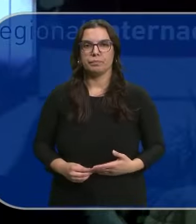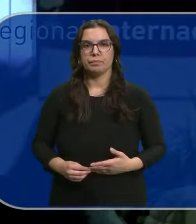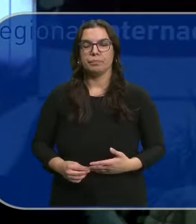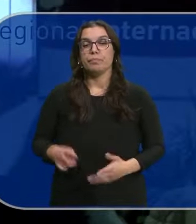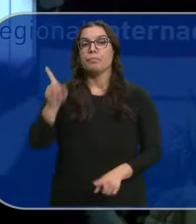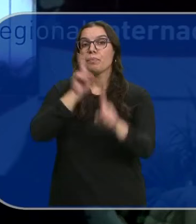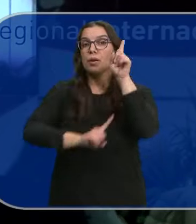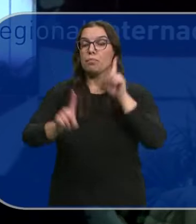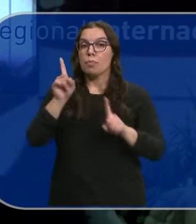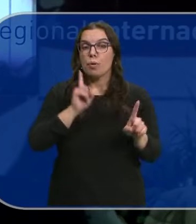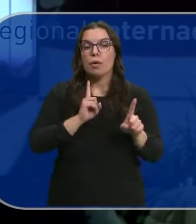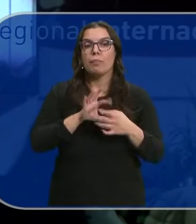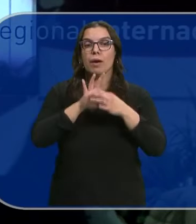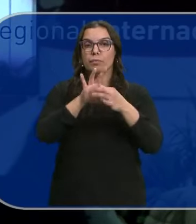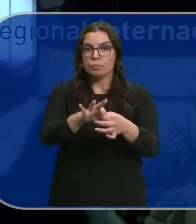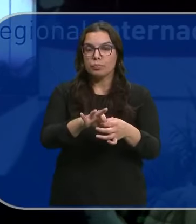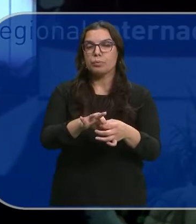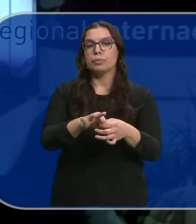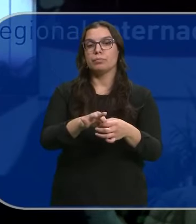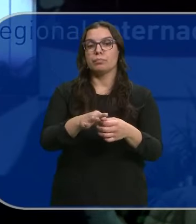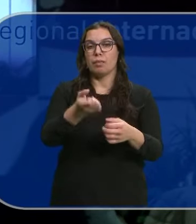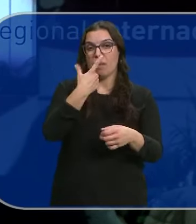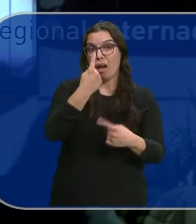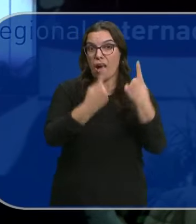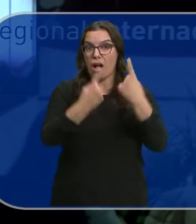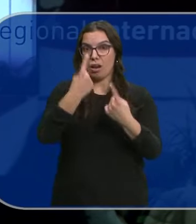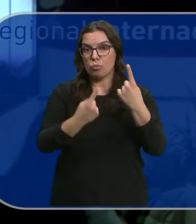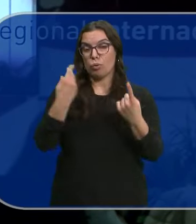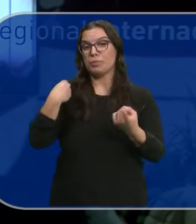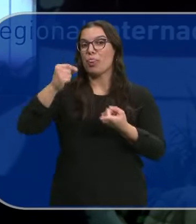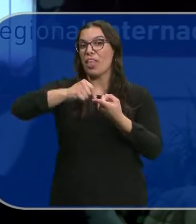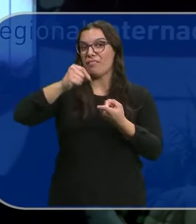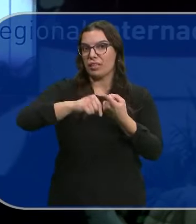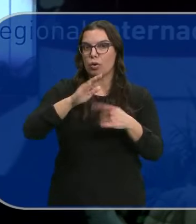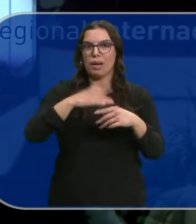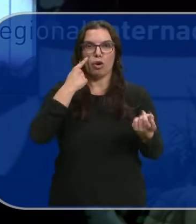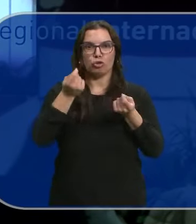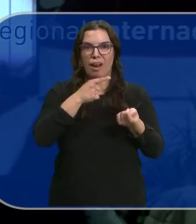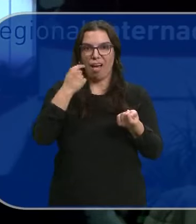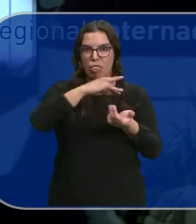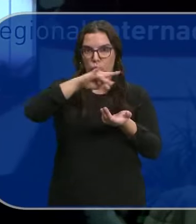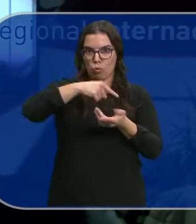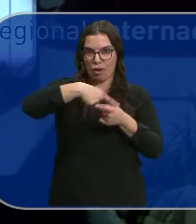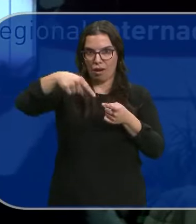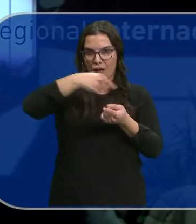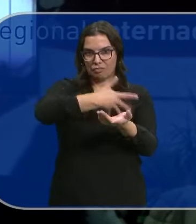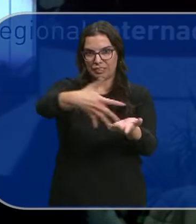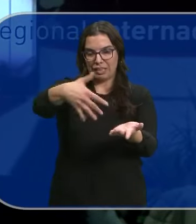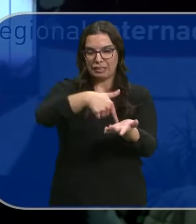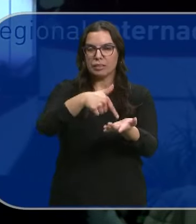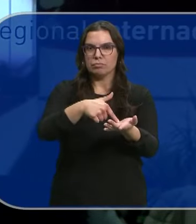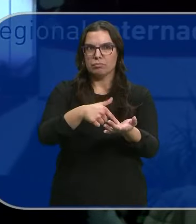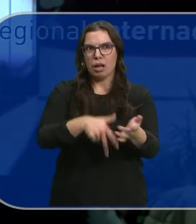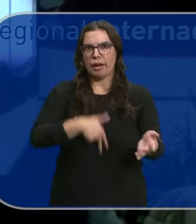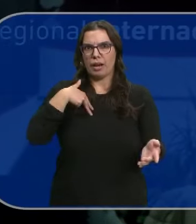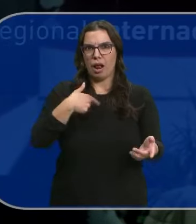Los problemas relacionados Con el suministro De algunos fármacos Que utilizan los diabéticos Para controlar El azúcar en sangre Ya no son algo puntual Se han